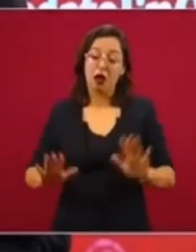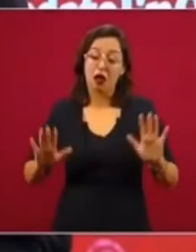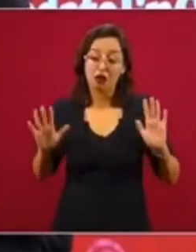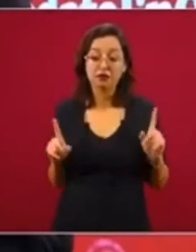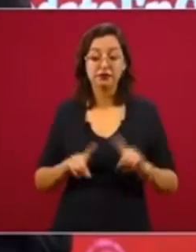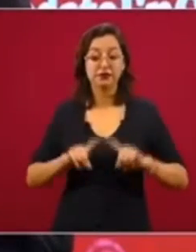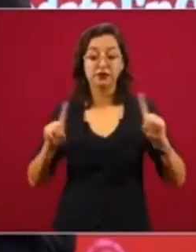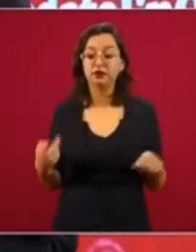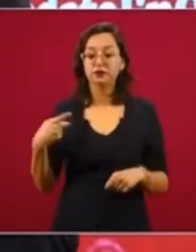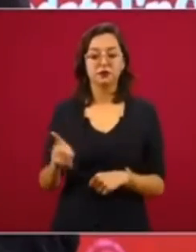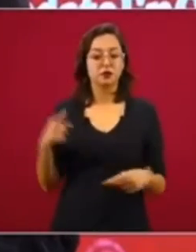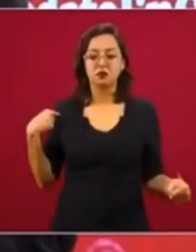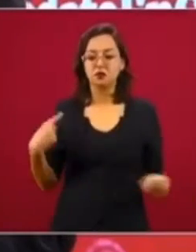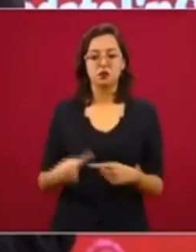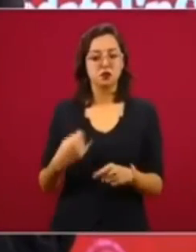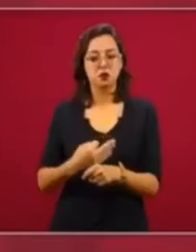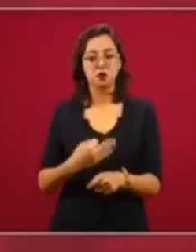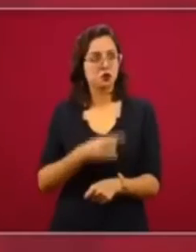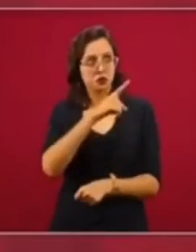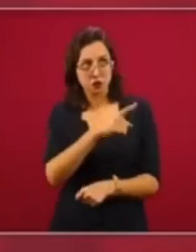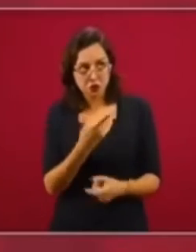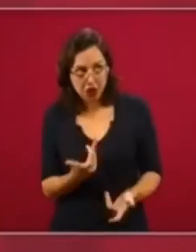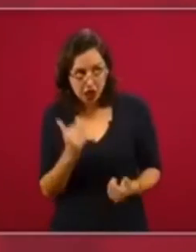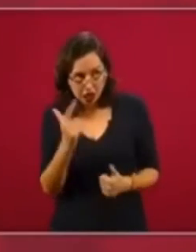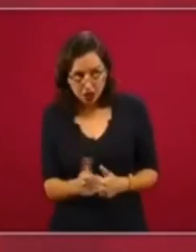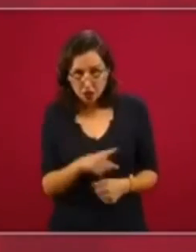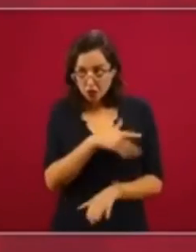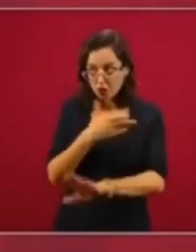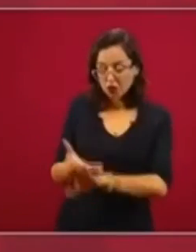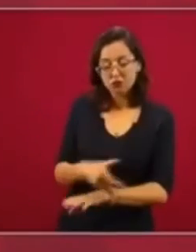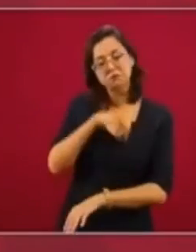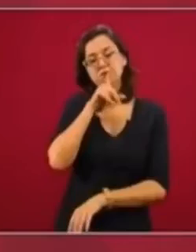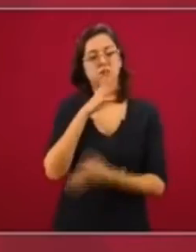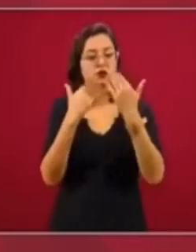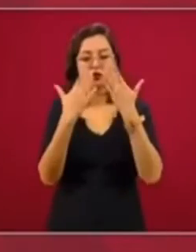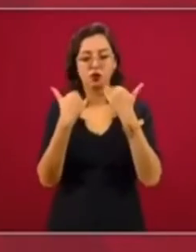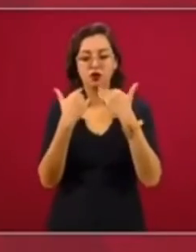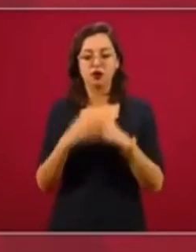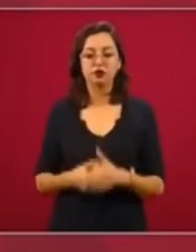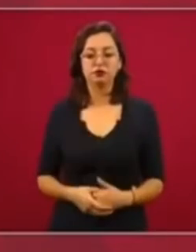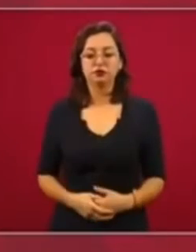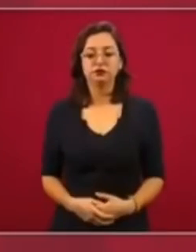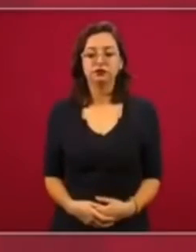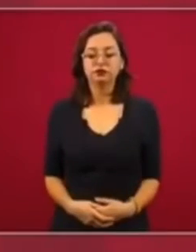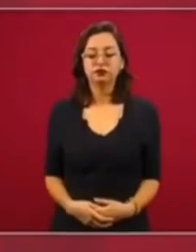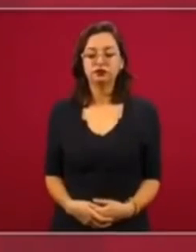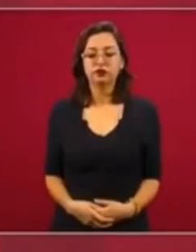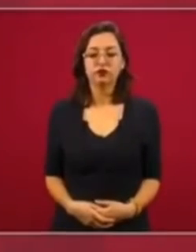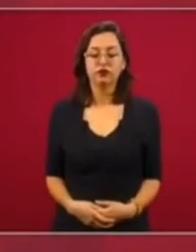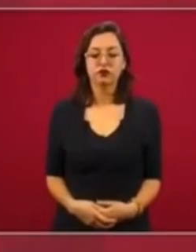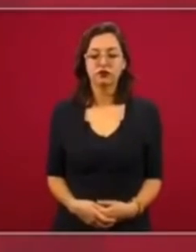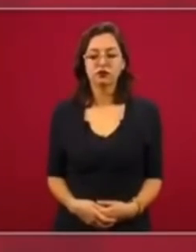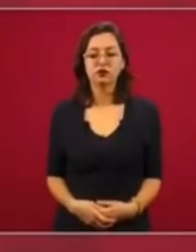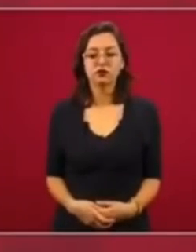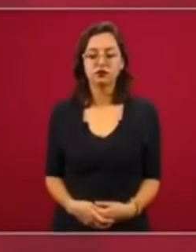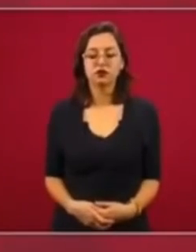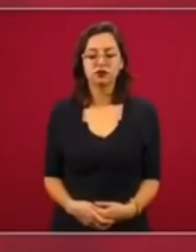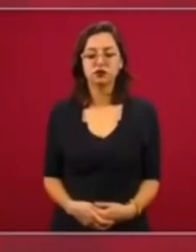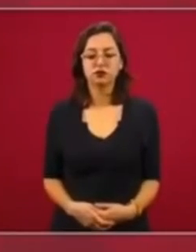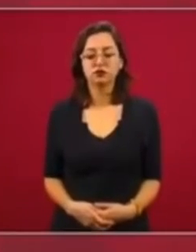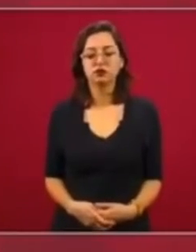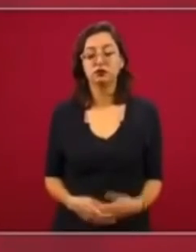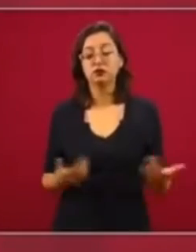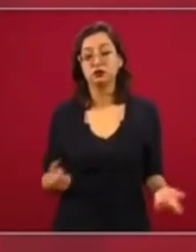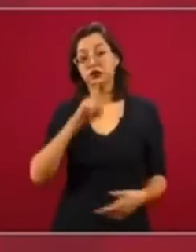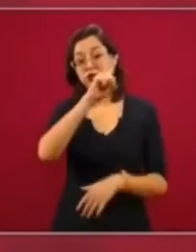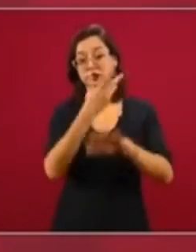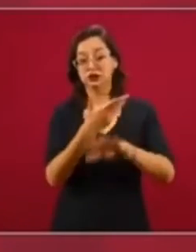no hay elementos que lo sepa para que con el